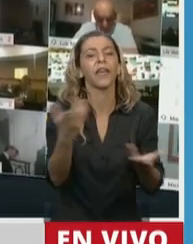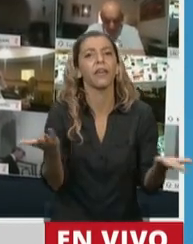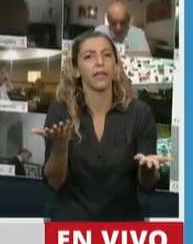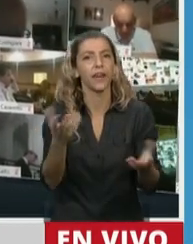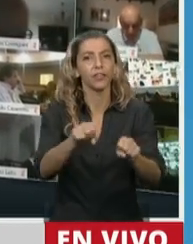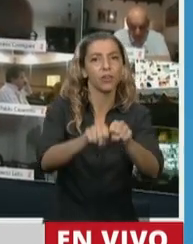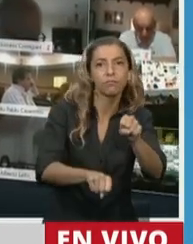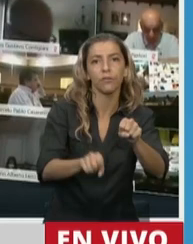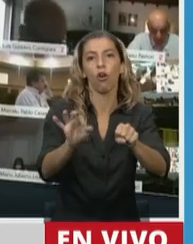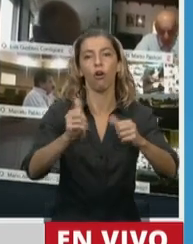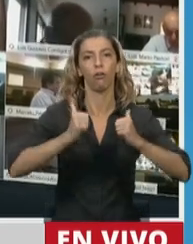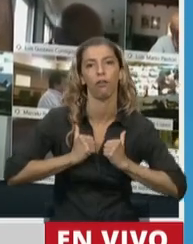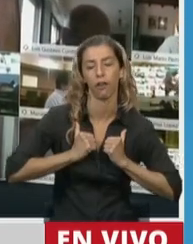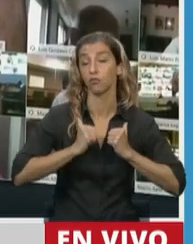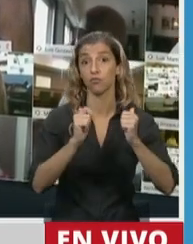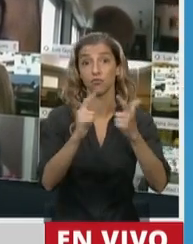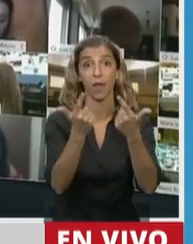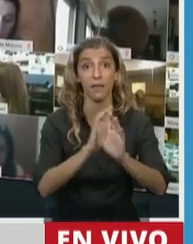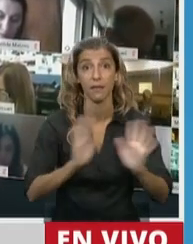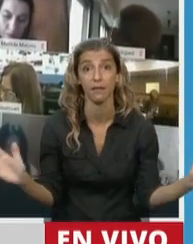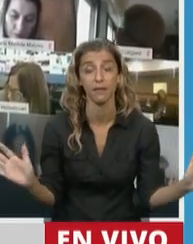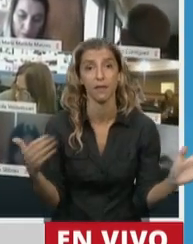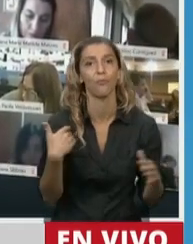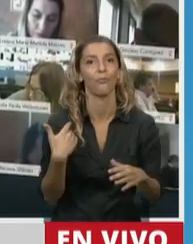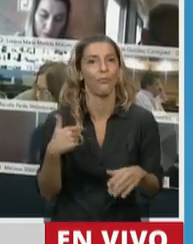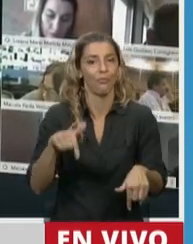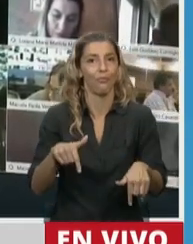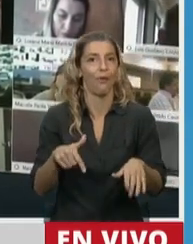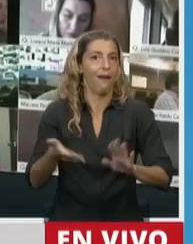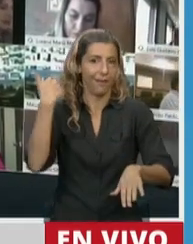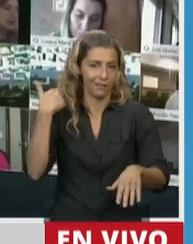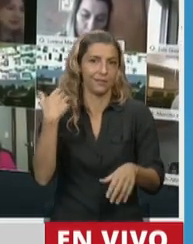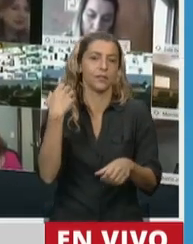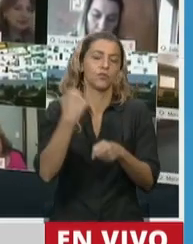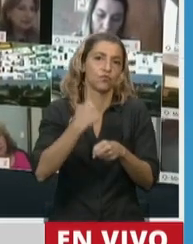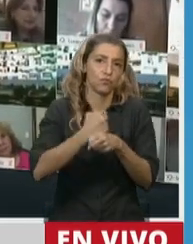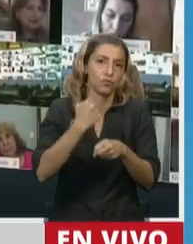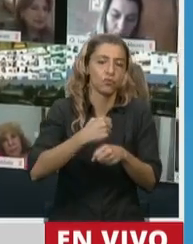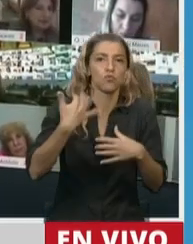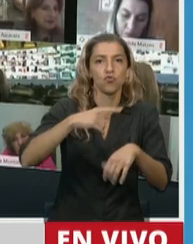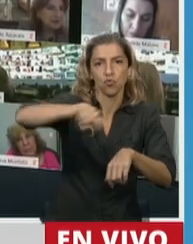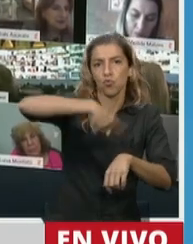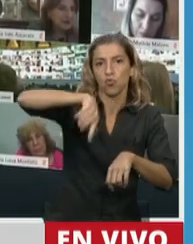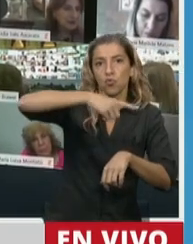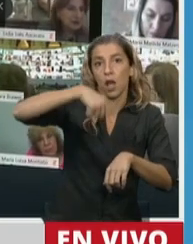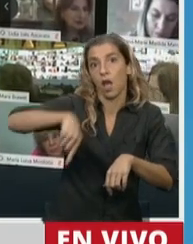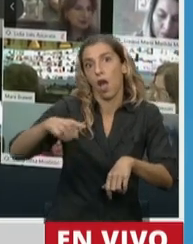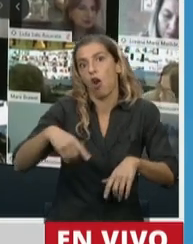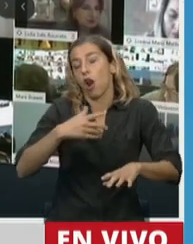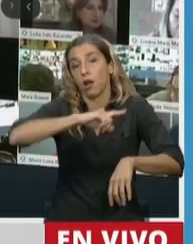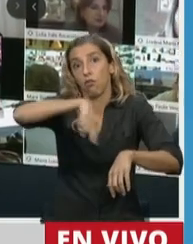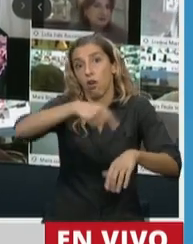en la vida más allá del horario de trabajo de las y los docentes. Bueno, ahora es